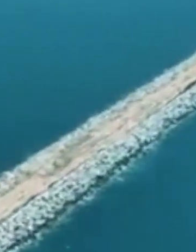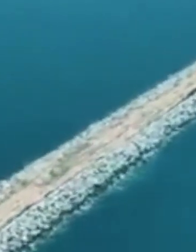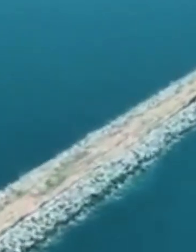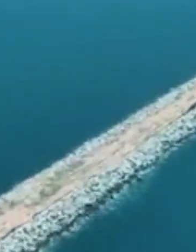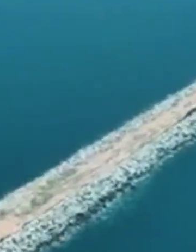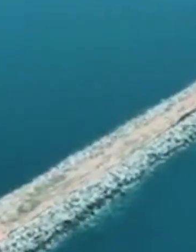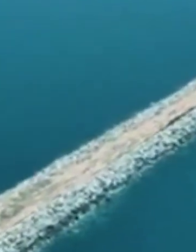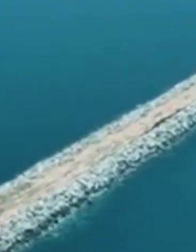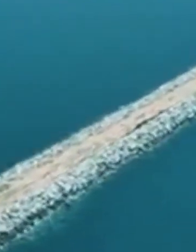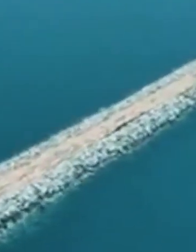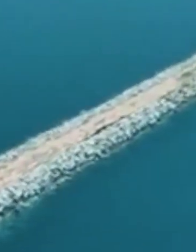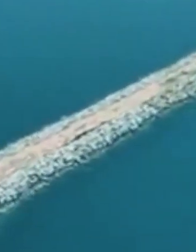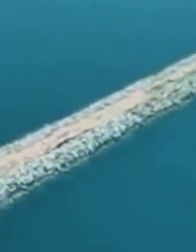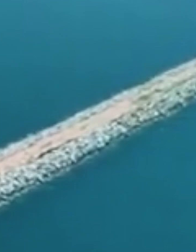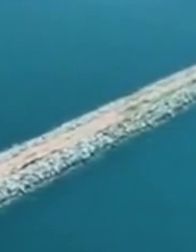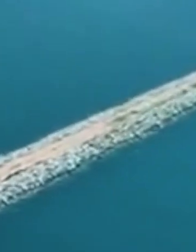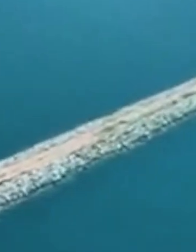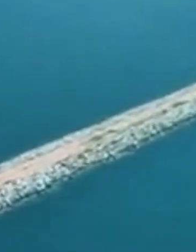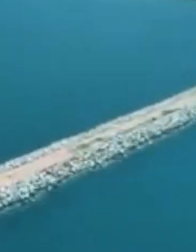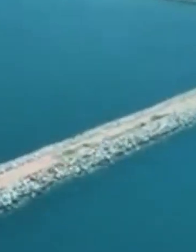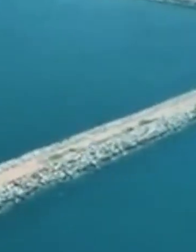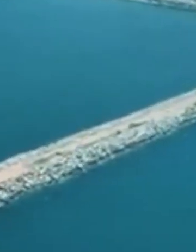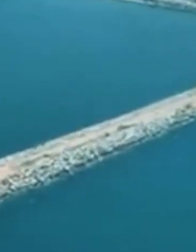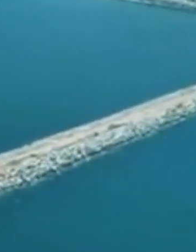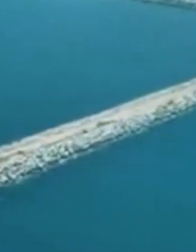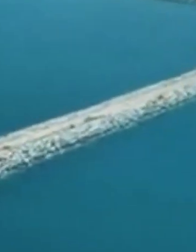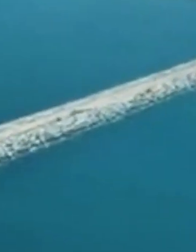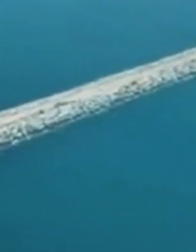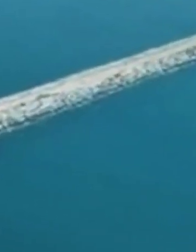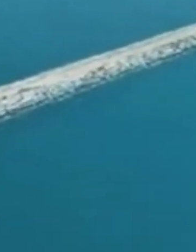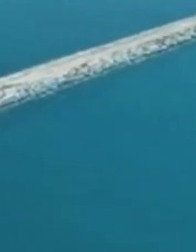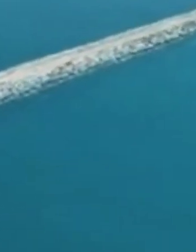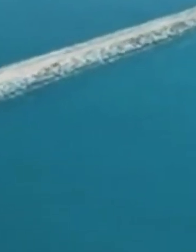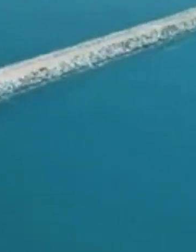Y este es el ferrocarril. Esto que va ahí.